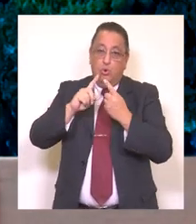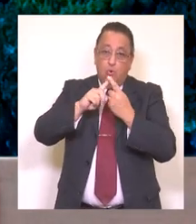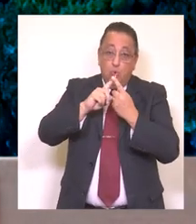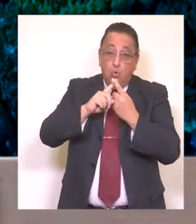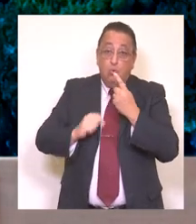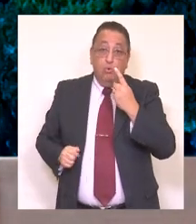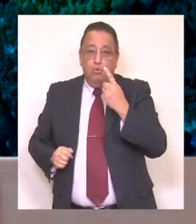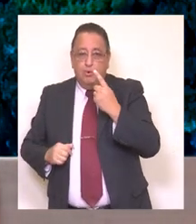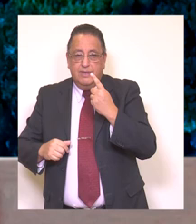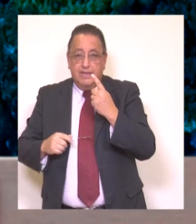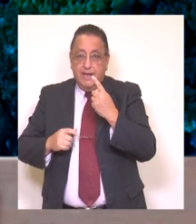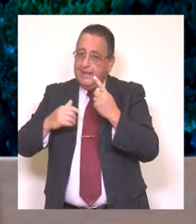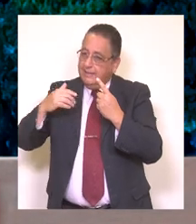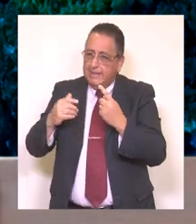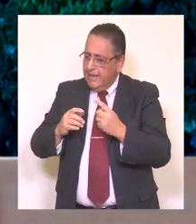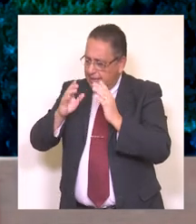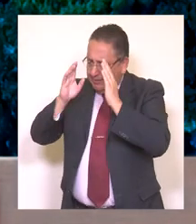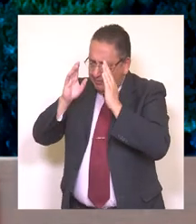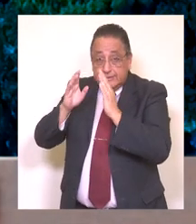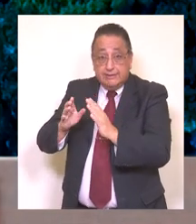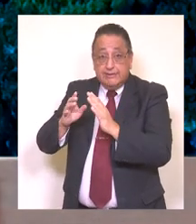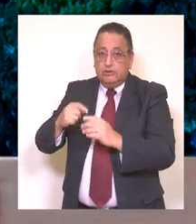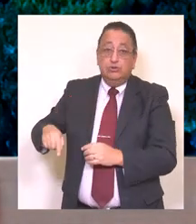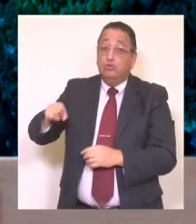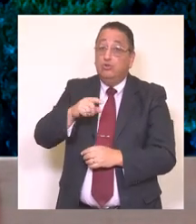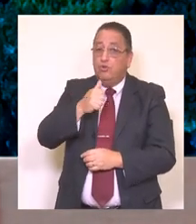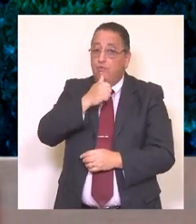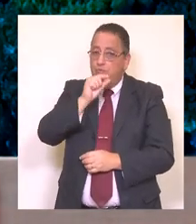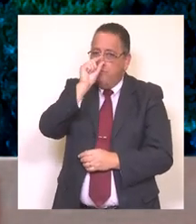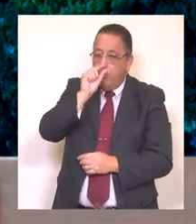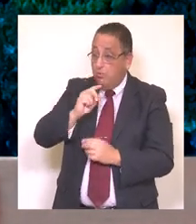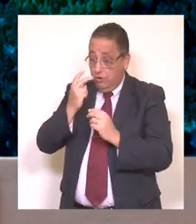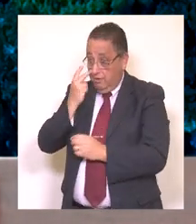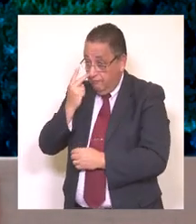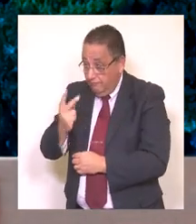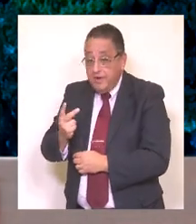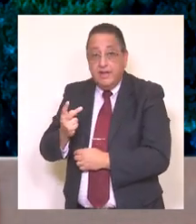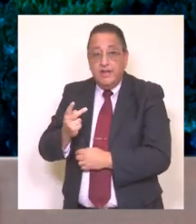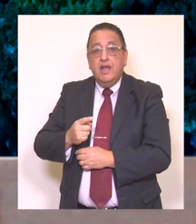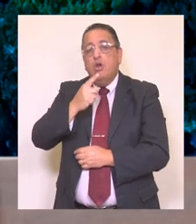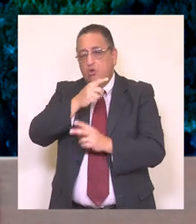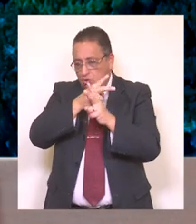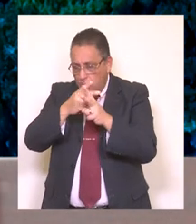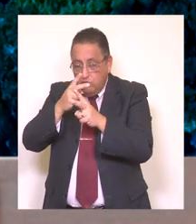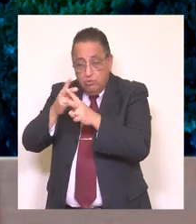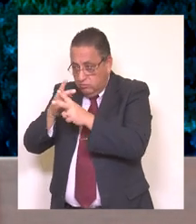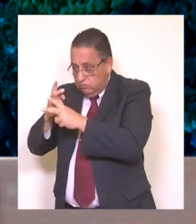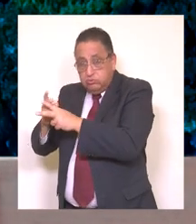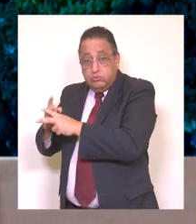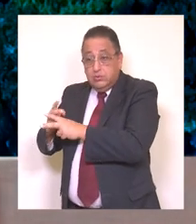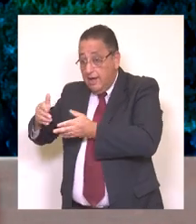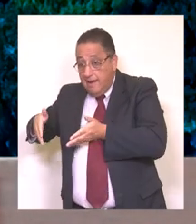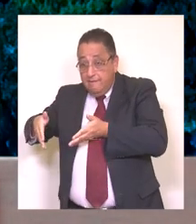ustedes. Uno de los proyectos que se encuentra en licitación y que prontamente ustedes verán su concreción es el